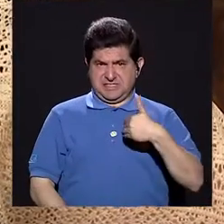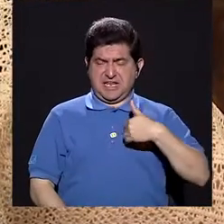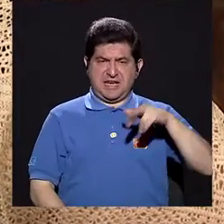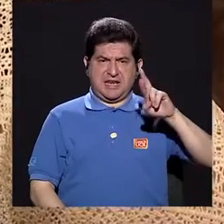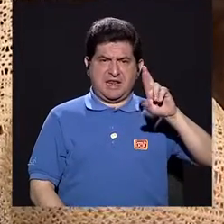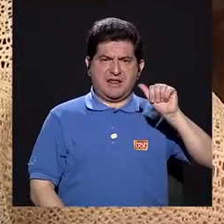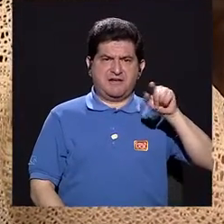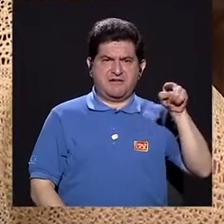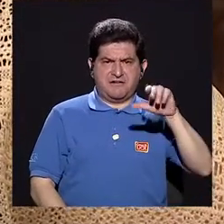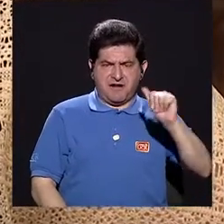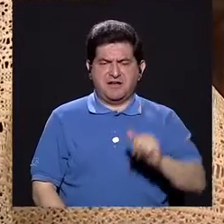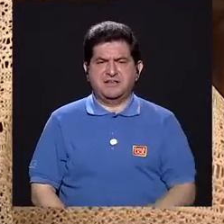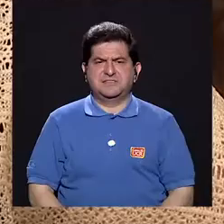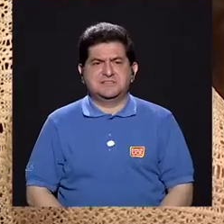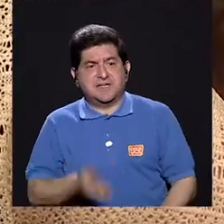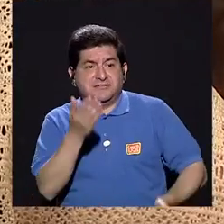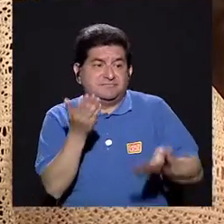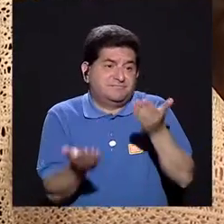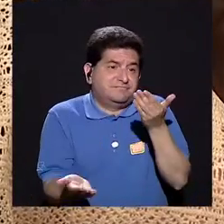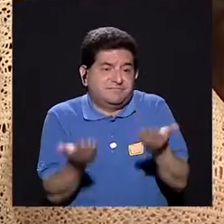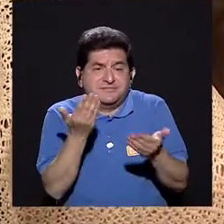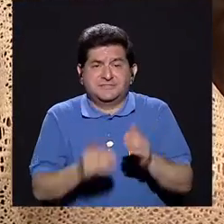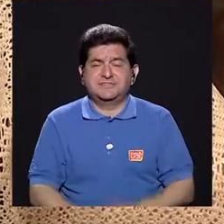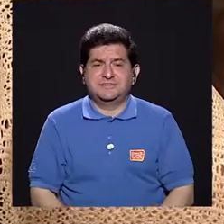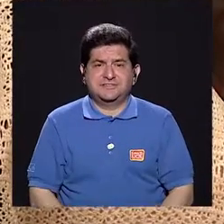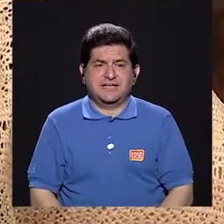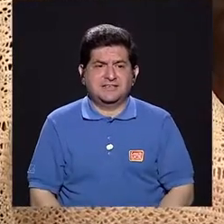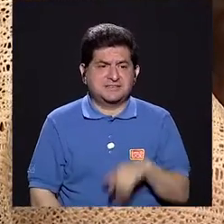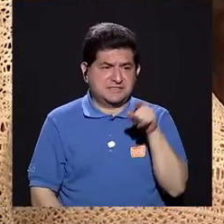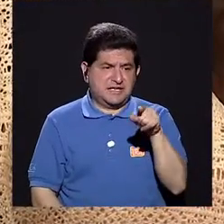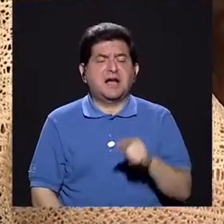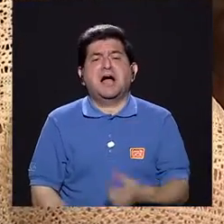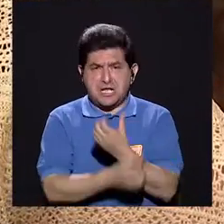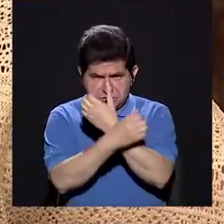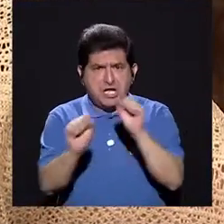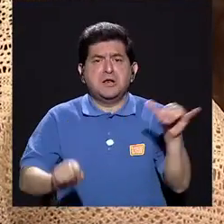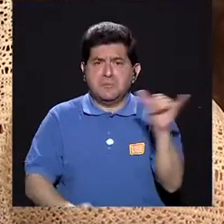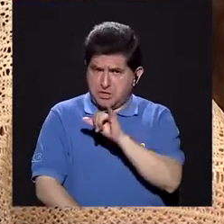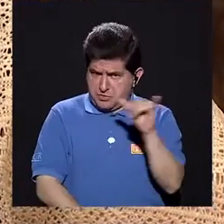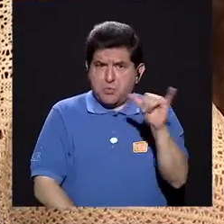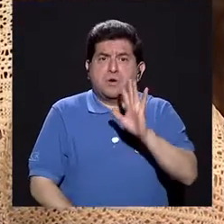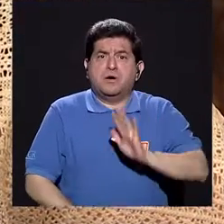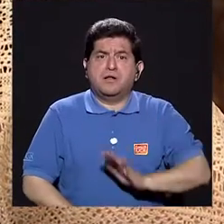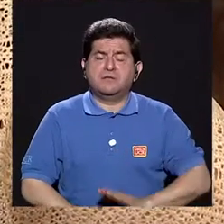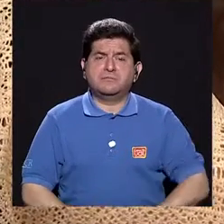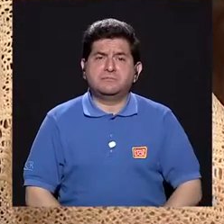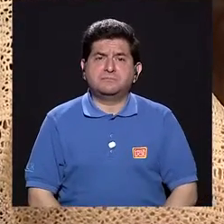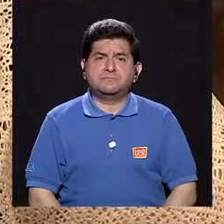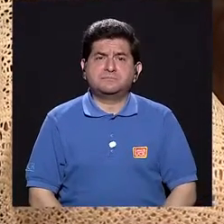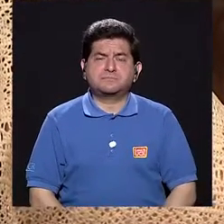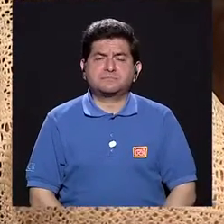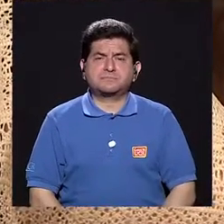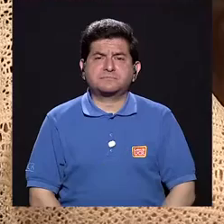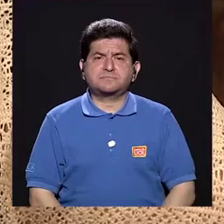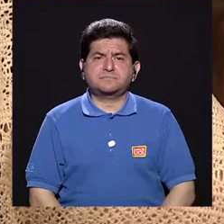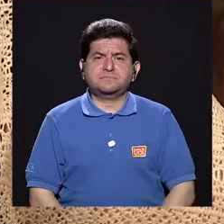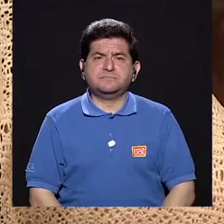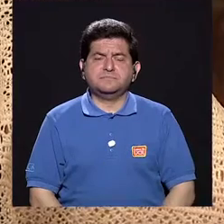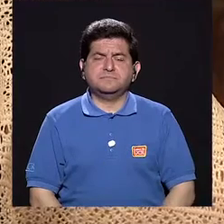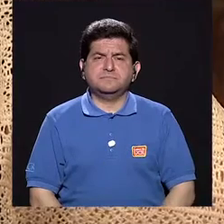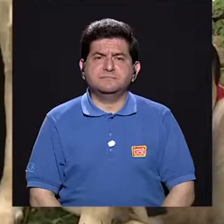perro que, y muchos perros de raza han sido rescatados. El perro